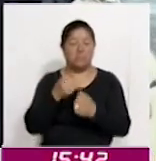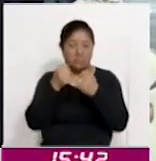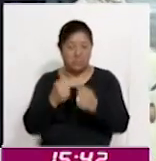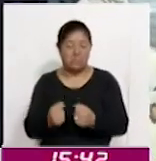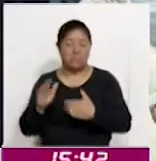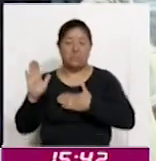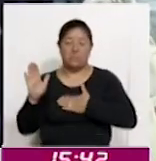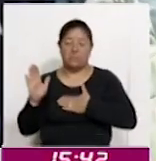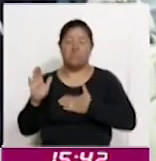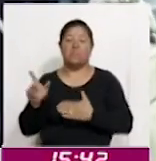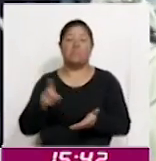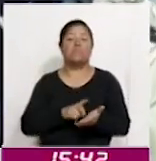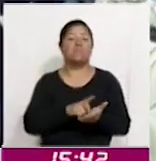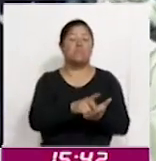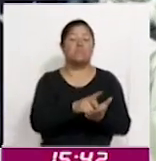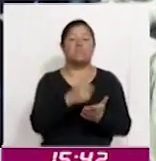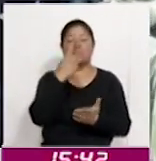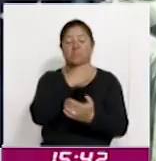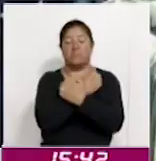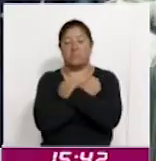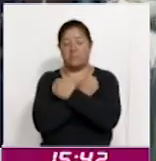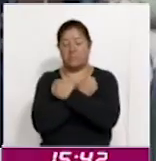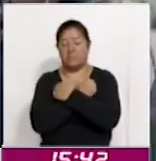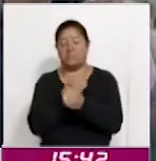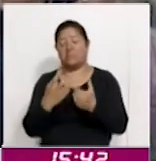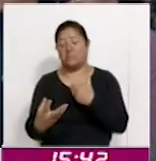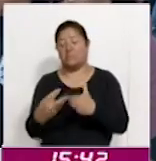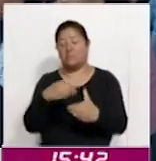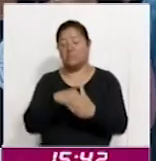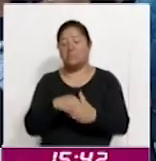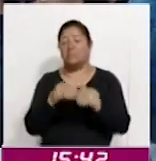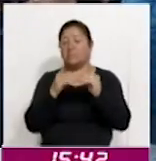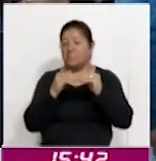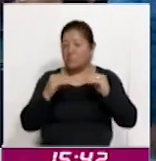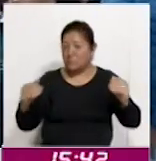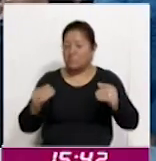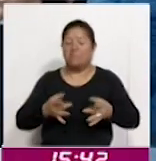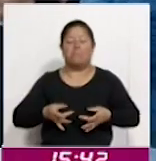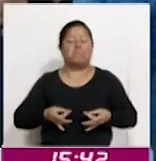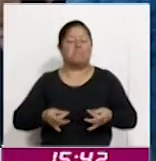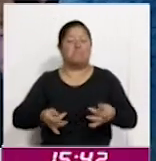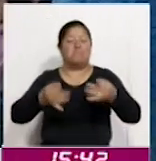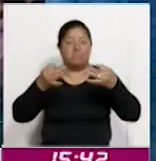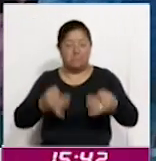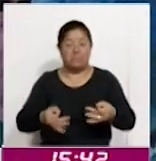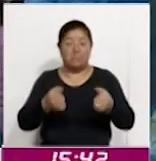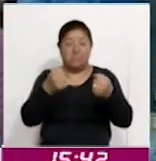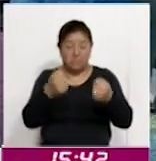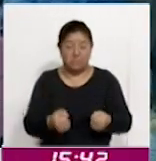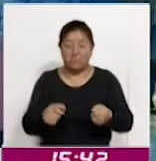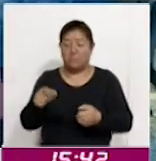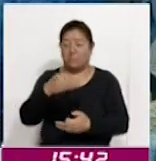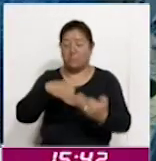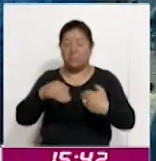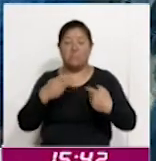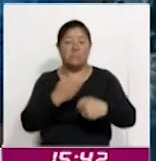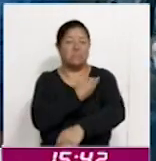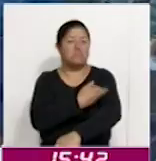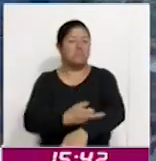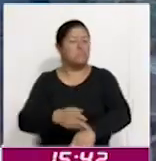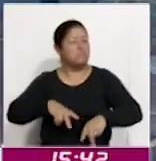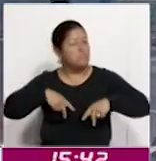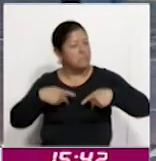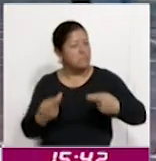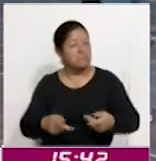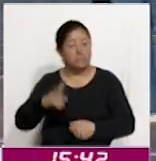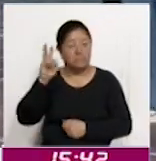compromiso con el derecho a la educación incluyente, equitativa y de calidad, asegurando que las familias más vulnerables